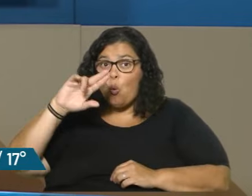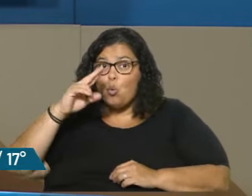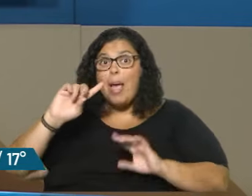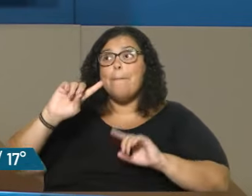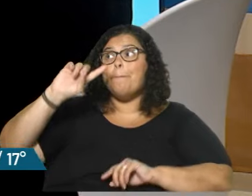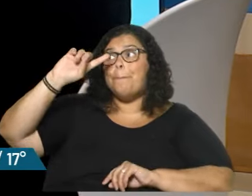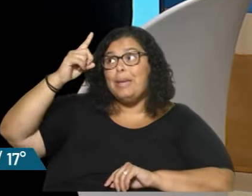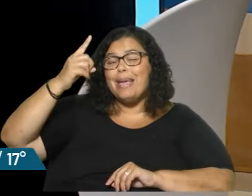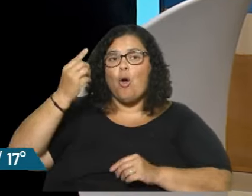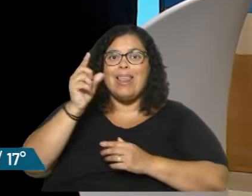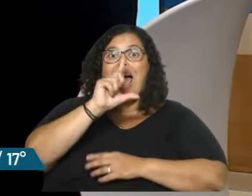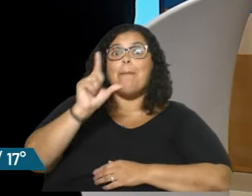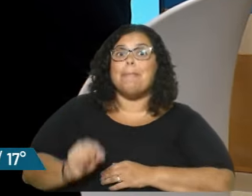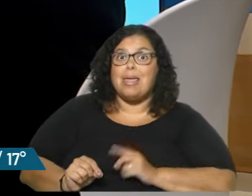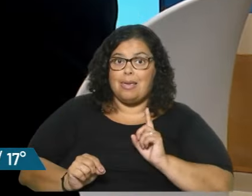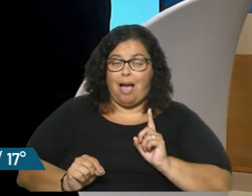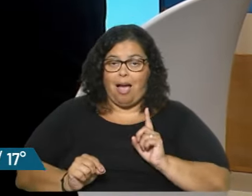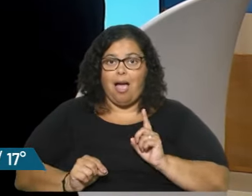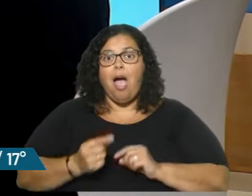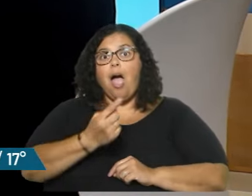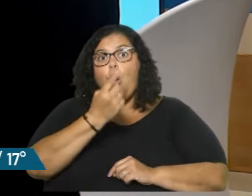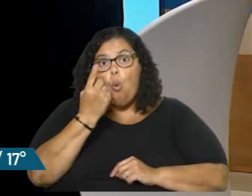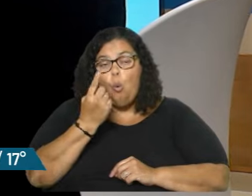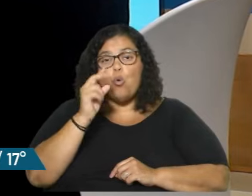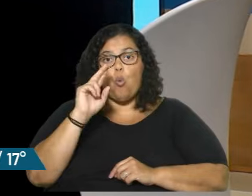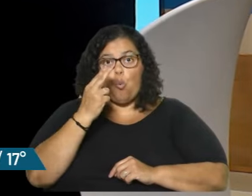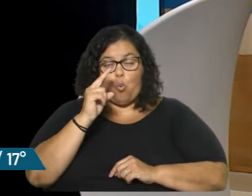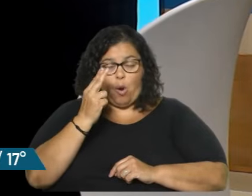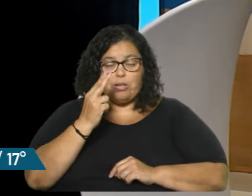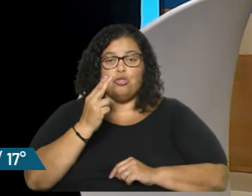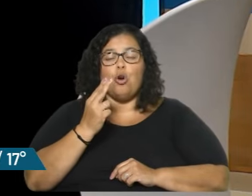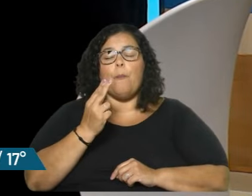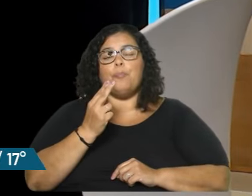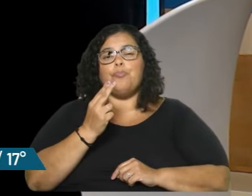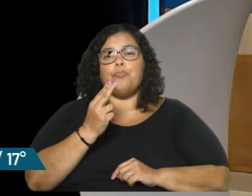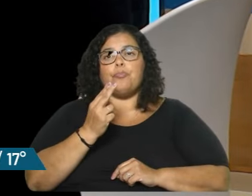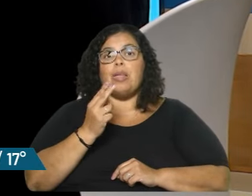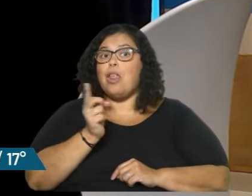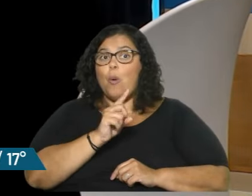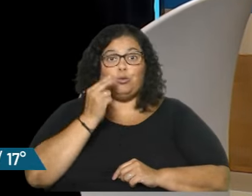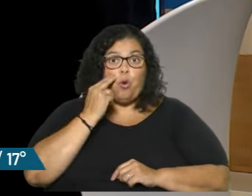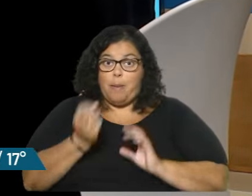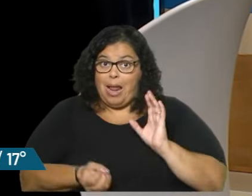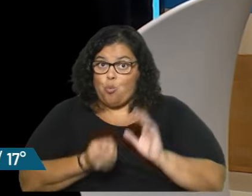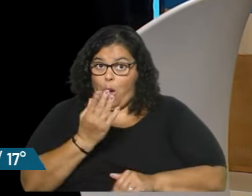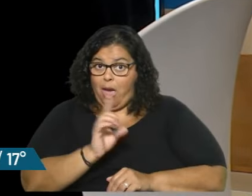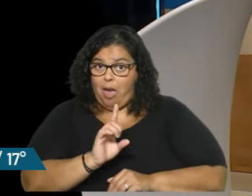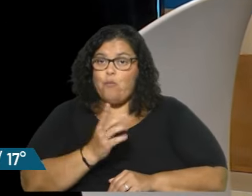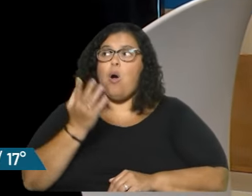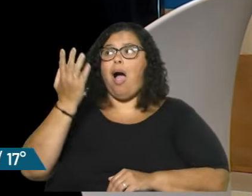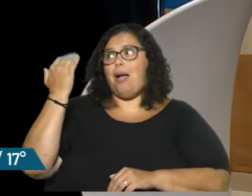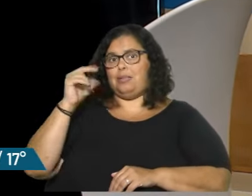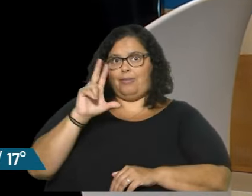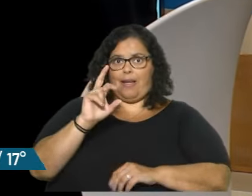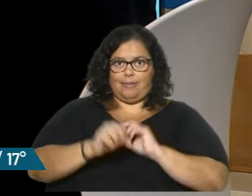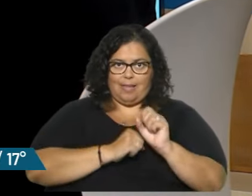hay más de 700 suicidios por año. Un uruguayo muere cada 11 No es un problema solo de ahora, ¿no? No, pero se Creo que hace 30 años que seguimos con